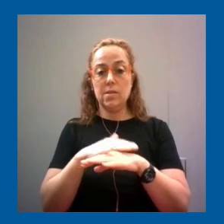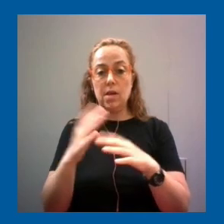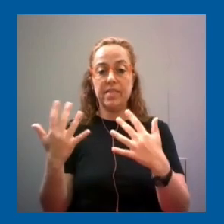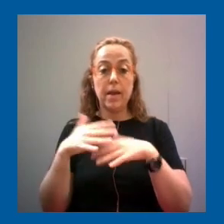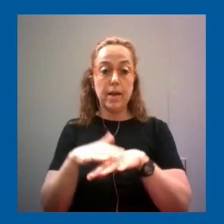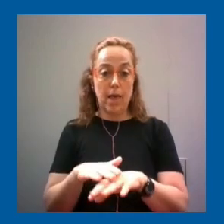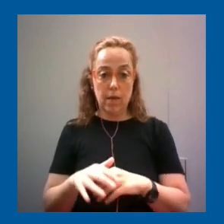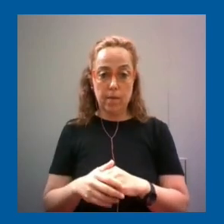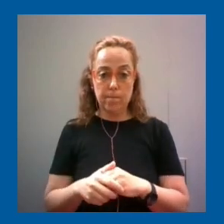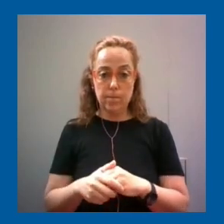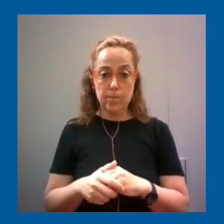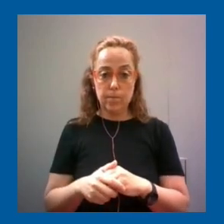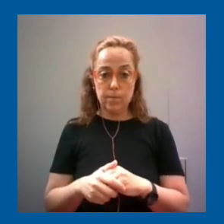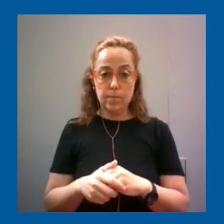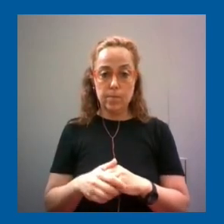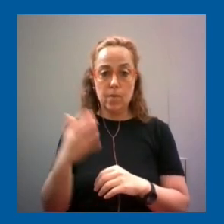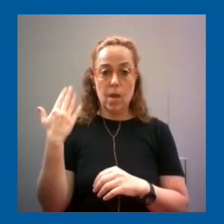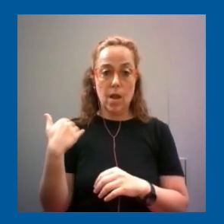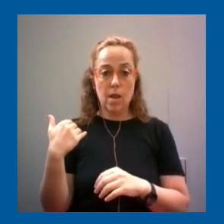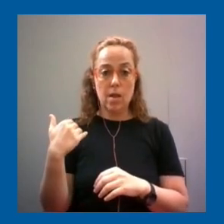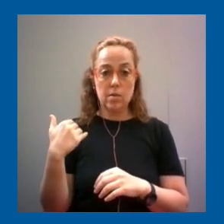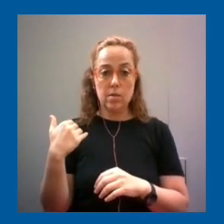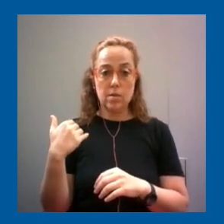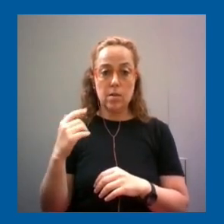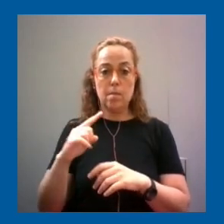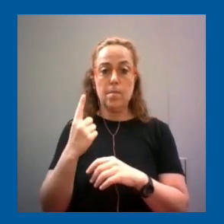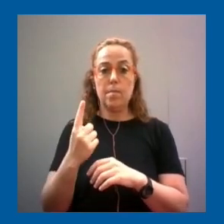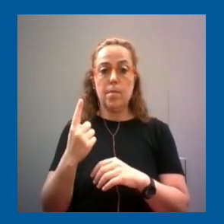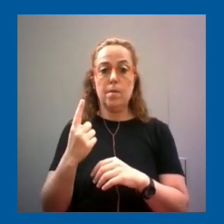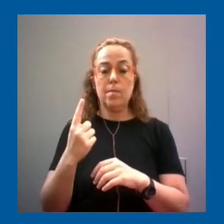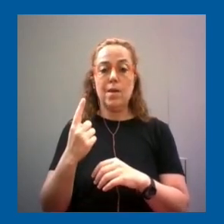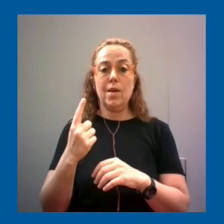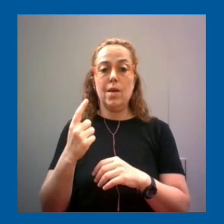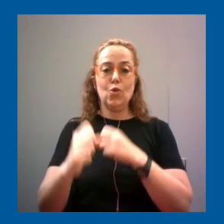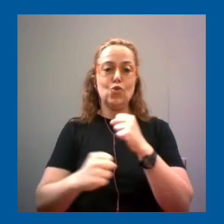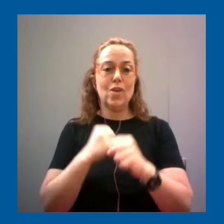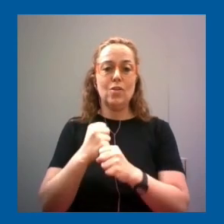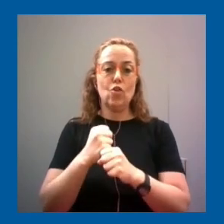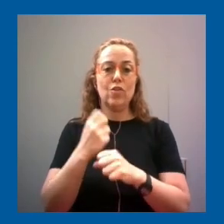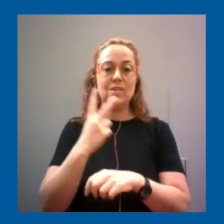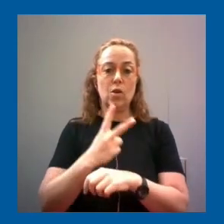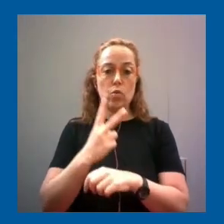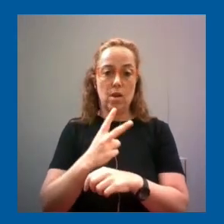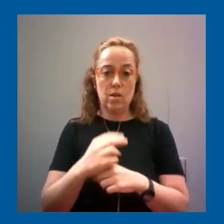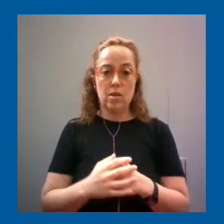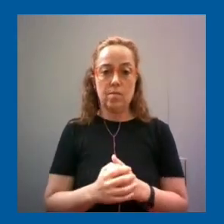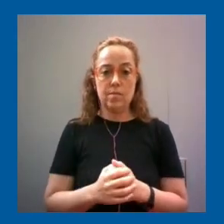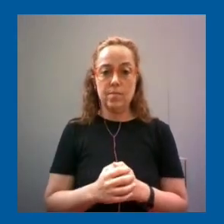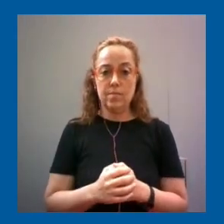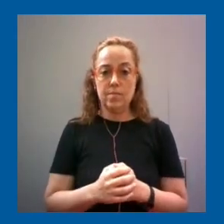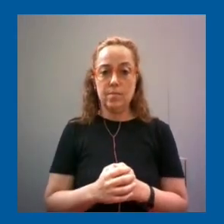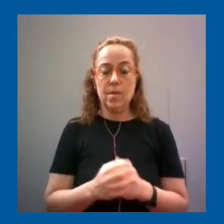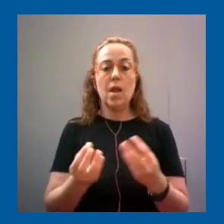que es lo que era antes el primer ciclo de secundaria y bueno y entonces ¿qué pasa con